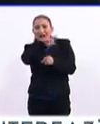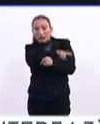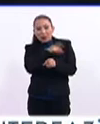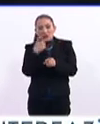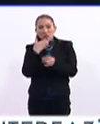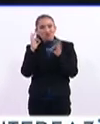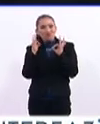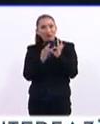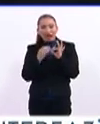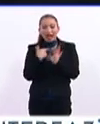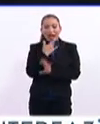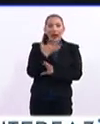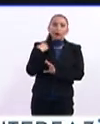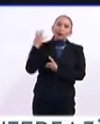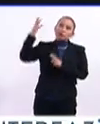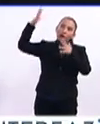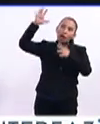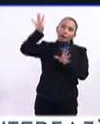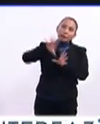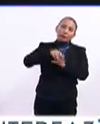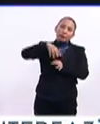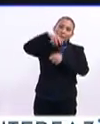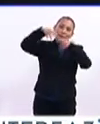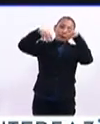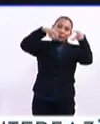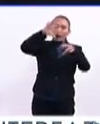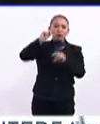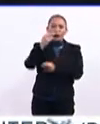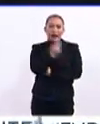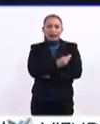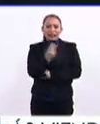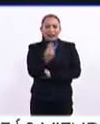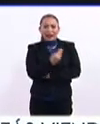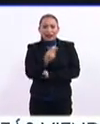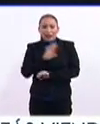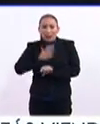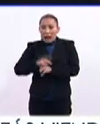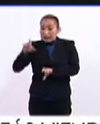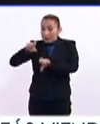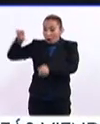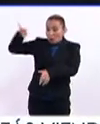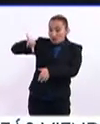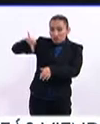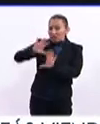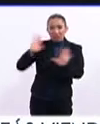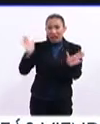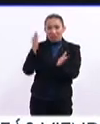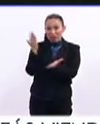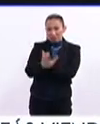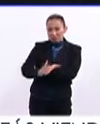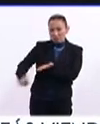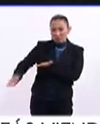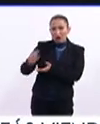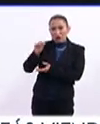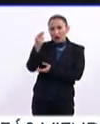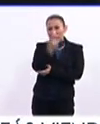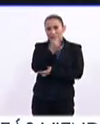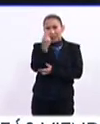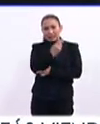más rápida y más eficiente que la técnica actual, sin necesidad de agregado de químicos y sin necesidad de